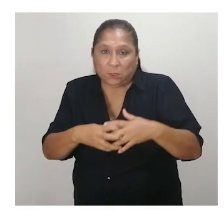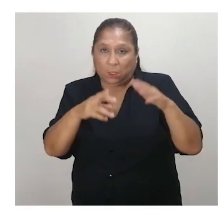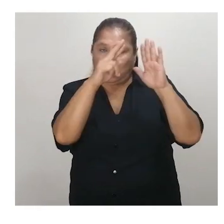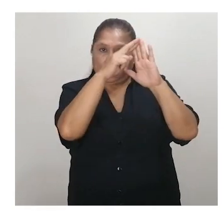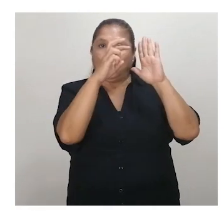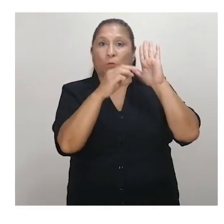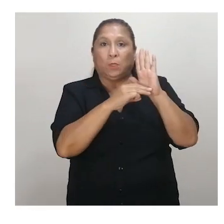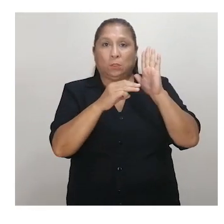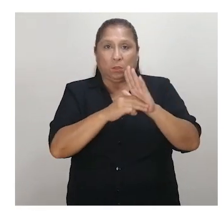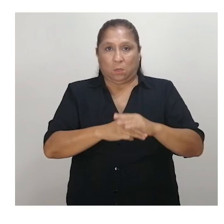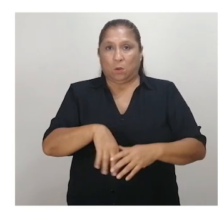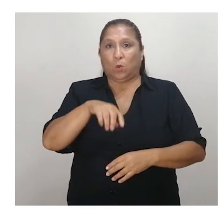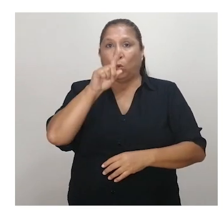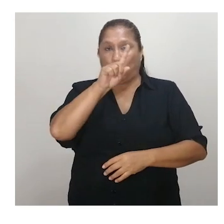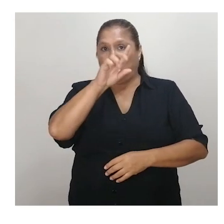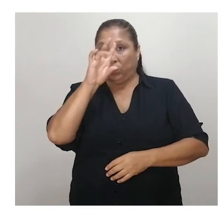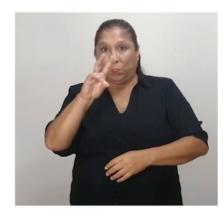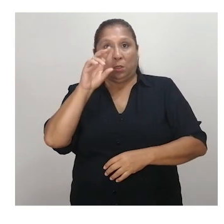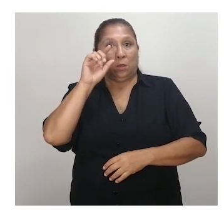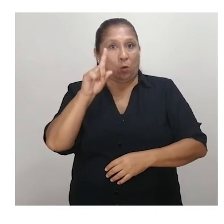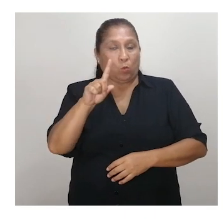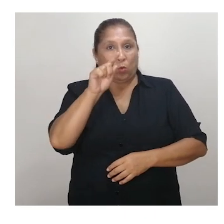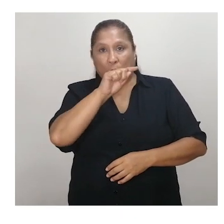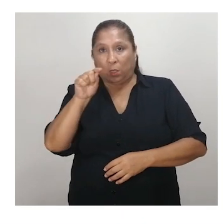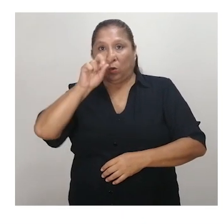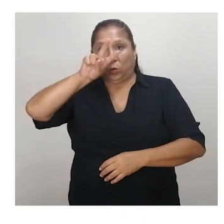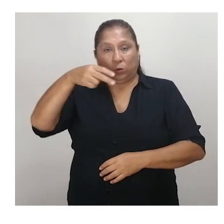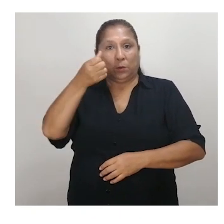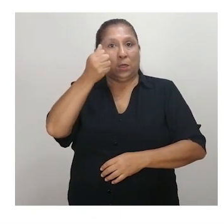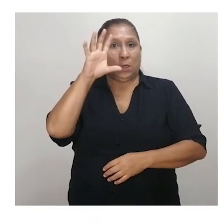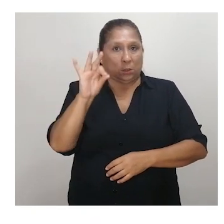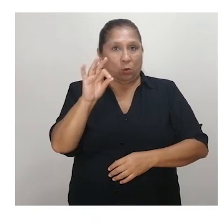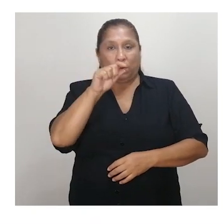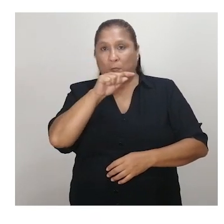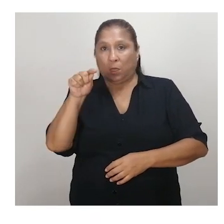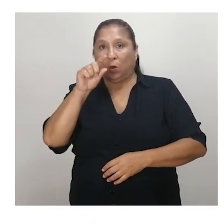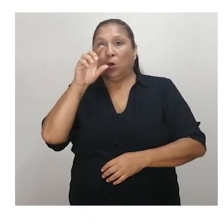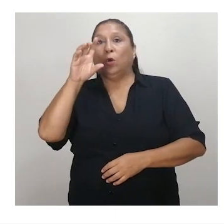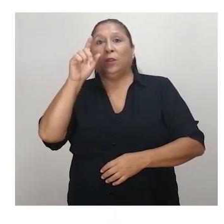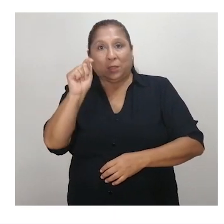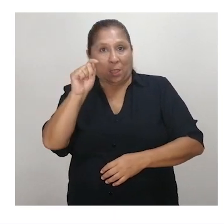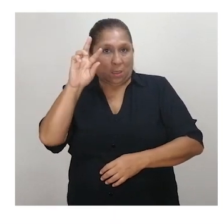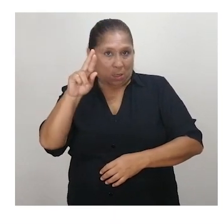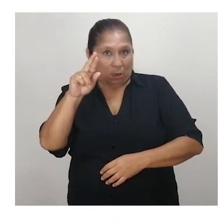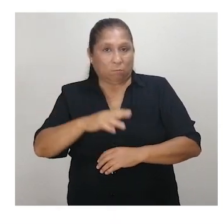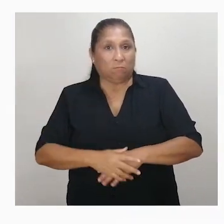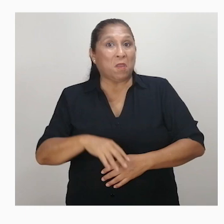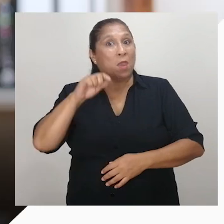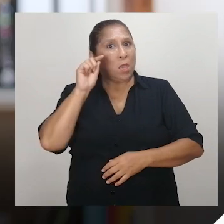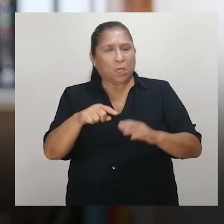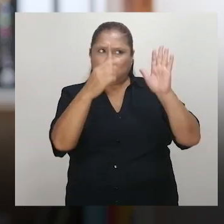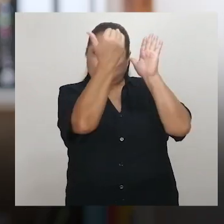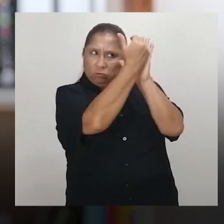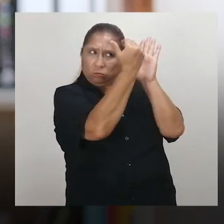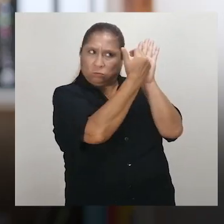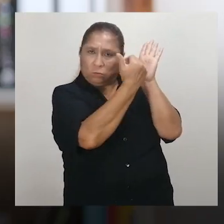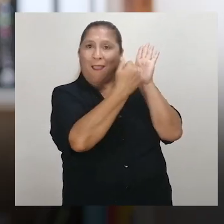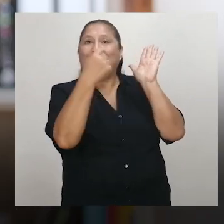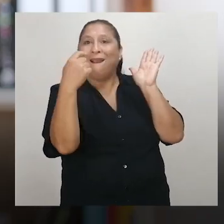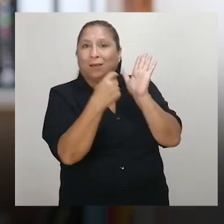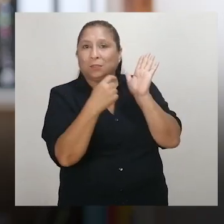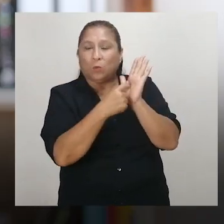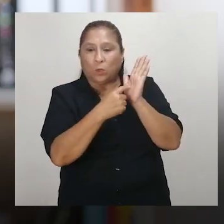Resolución Ministerial número 171-2019-TR. En estos